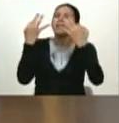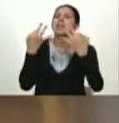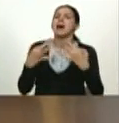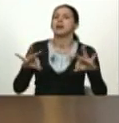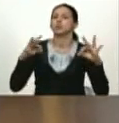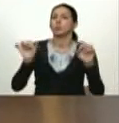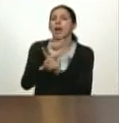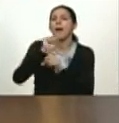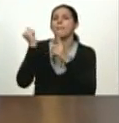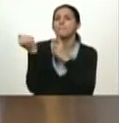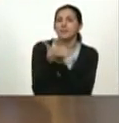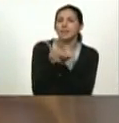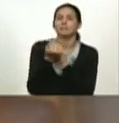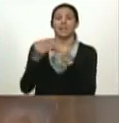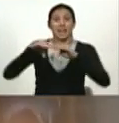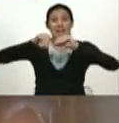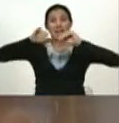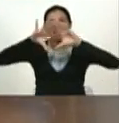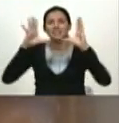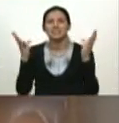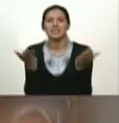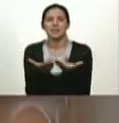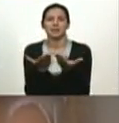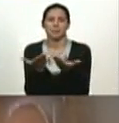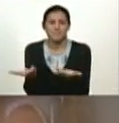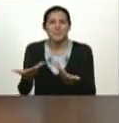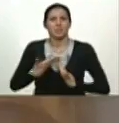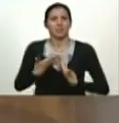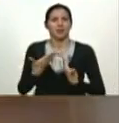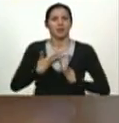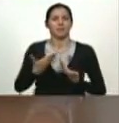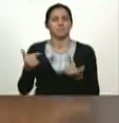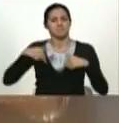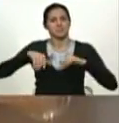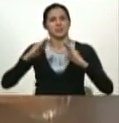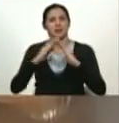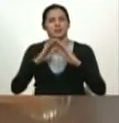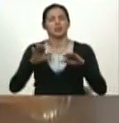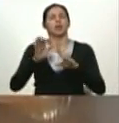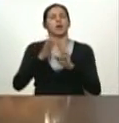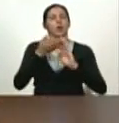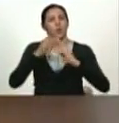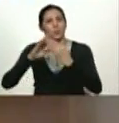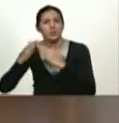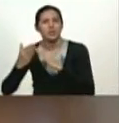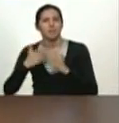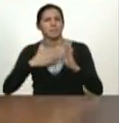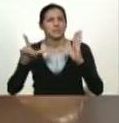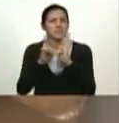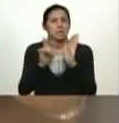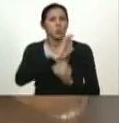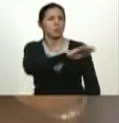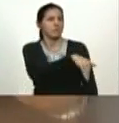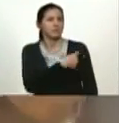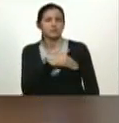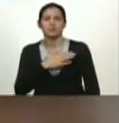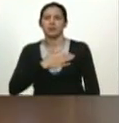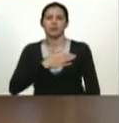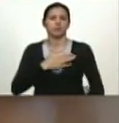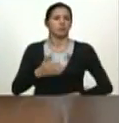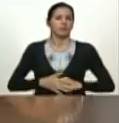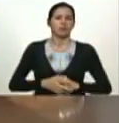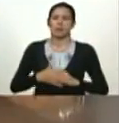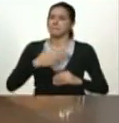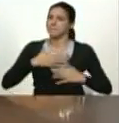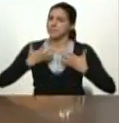Pachamama me va dando resultados en mi hogar en mi huertico ¿verdad? en mi comunidad en mi liceo en mi universidad en